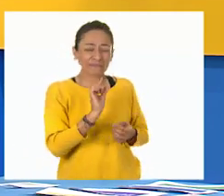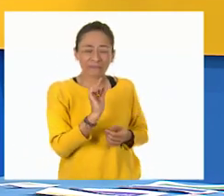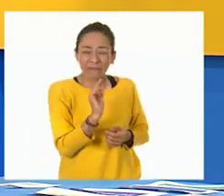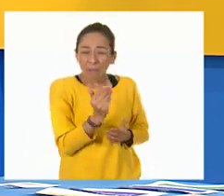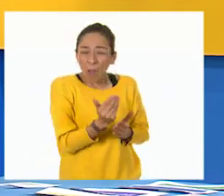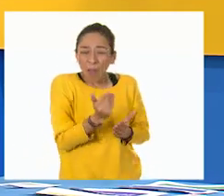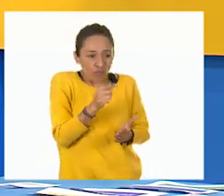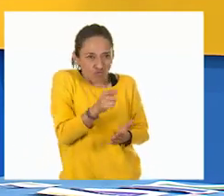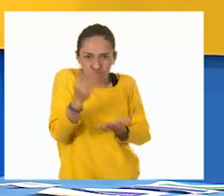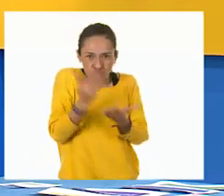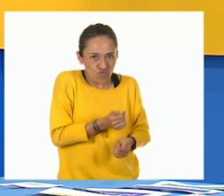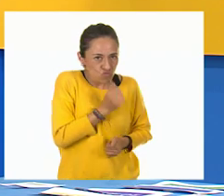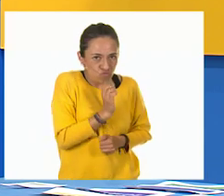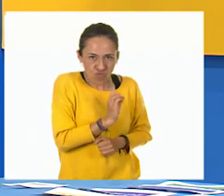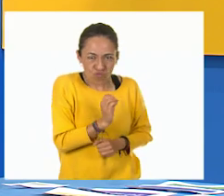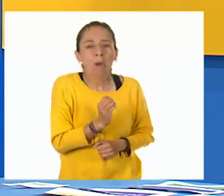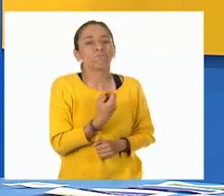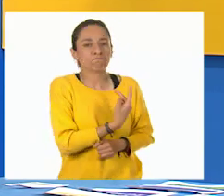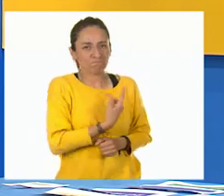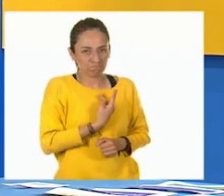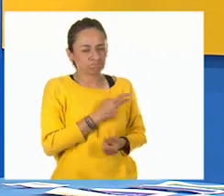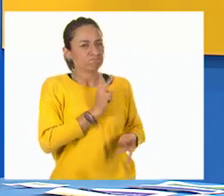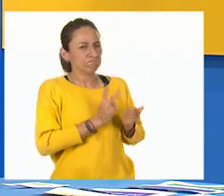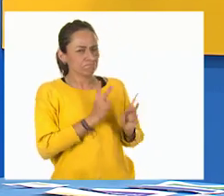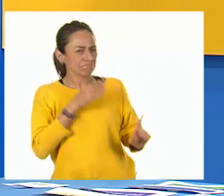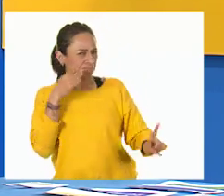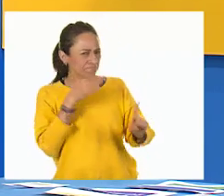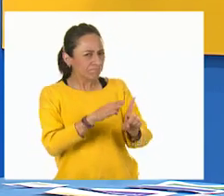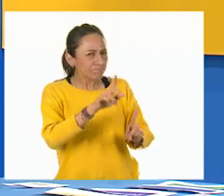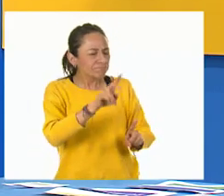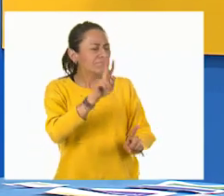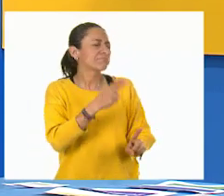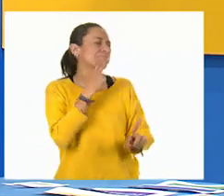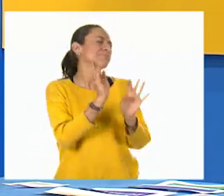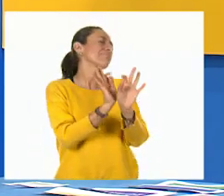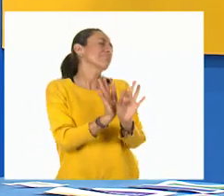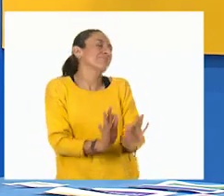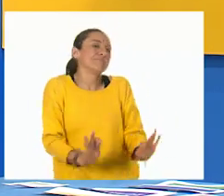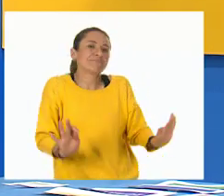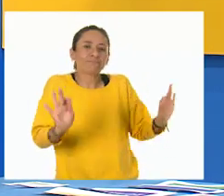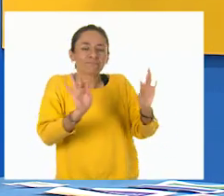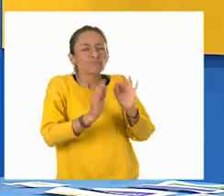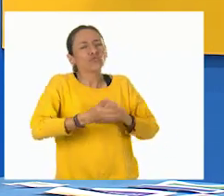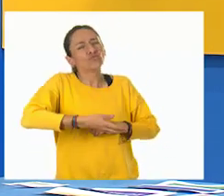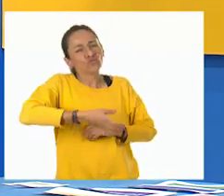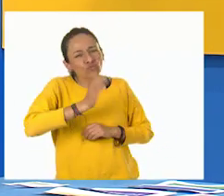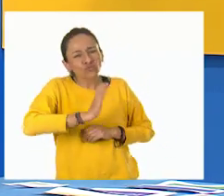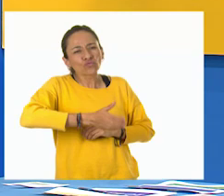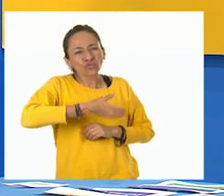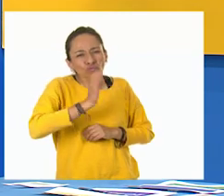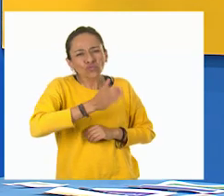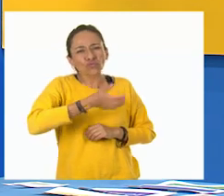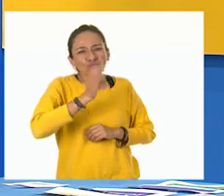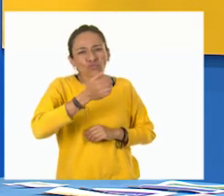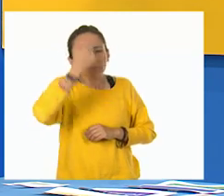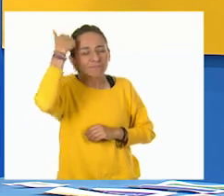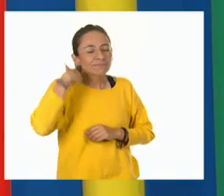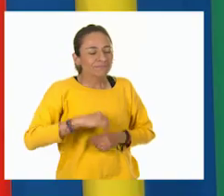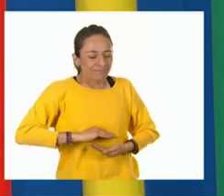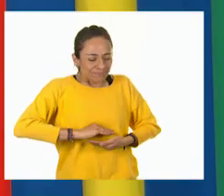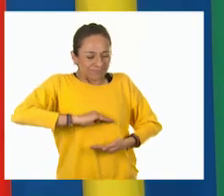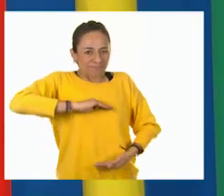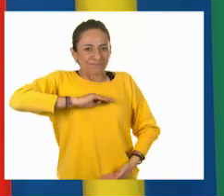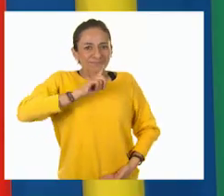hablábamos de la importancia del agua y de lo importante que es estar siempre hidratados. El agua es vida.